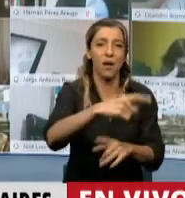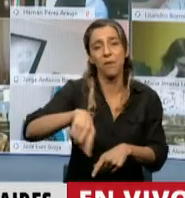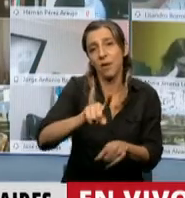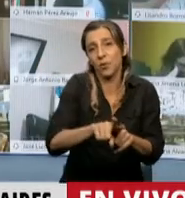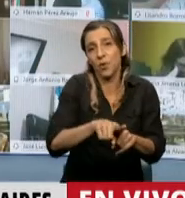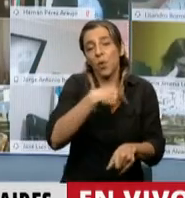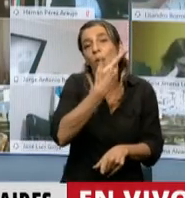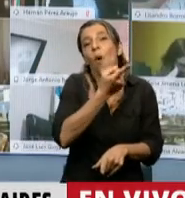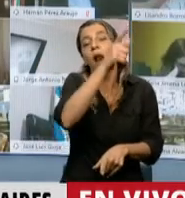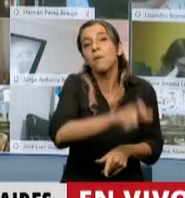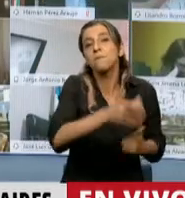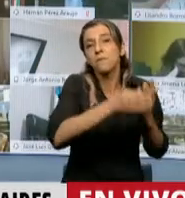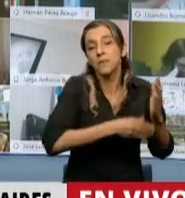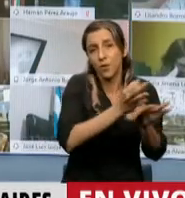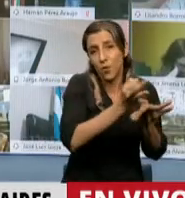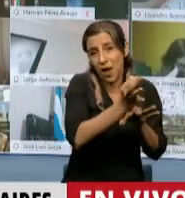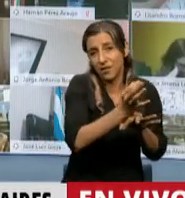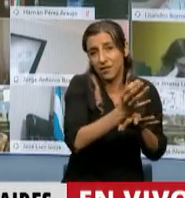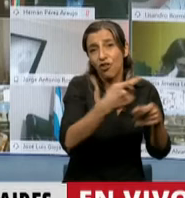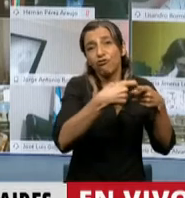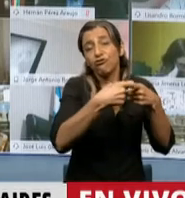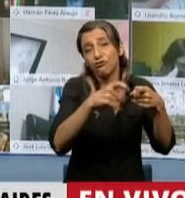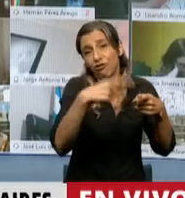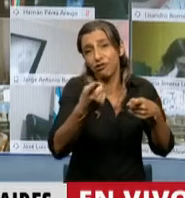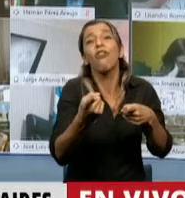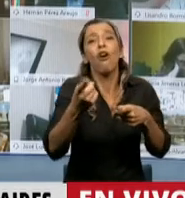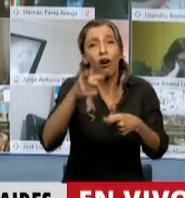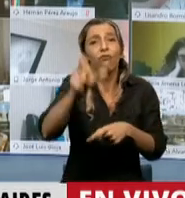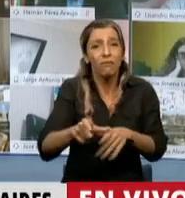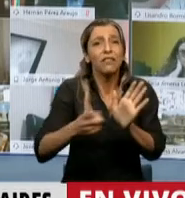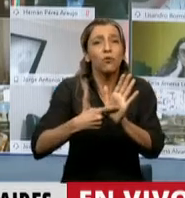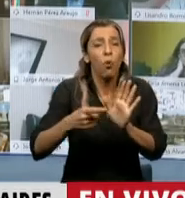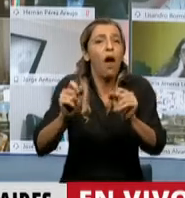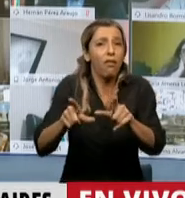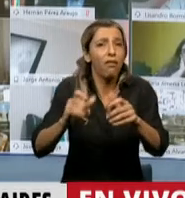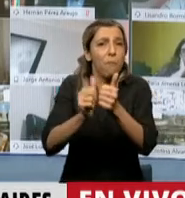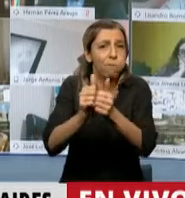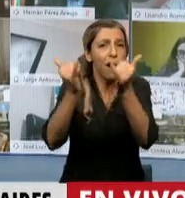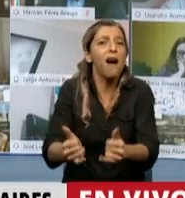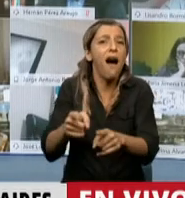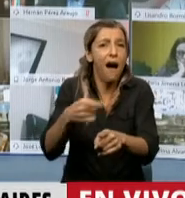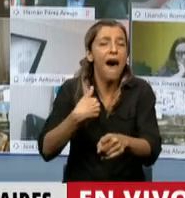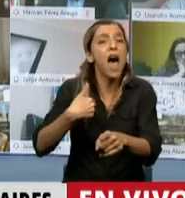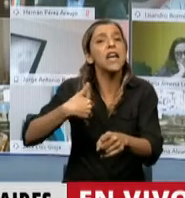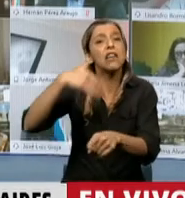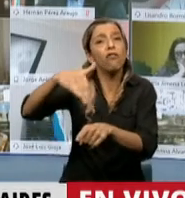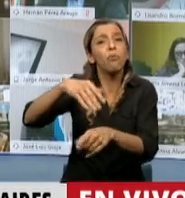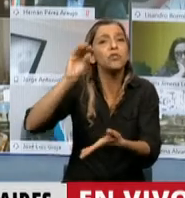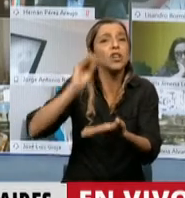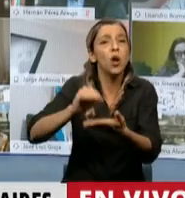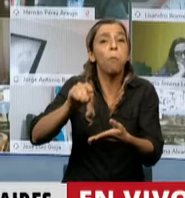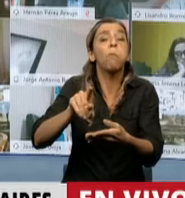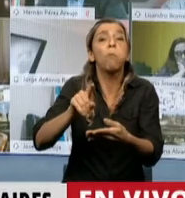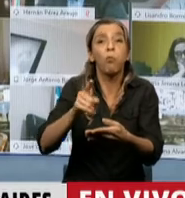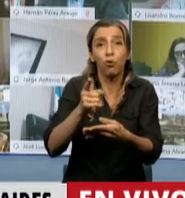denunciado que es socio de alguien que tiene un offshore que ha dado como domicilio en la propia casa del